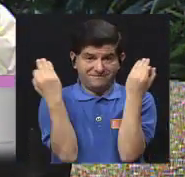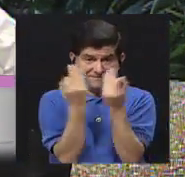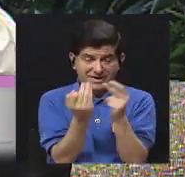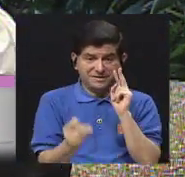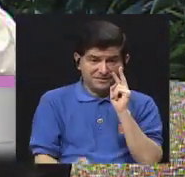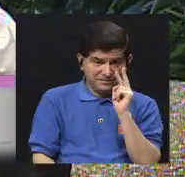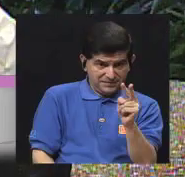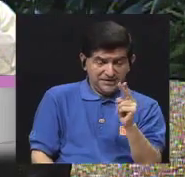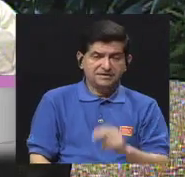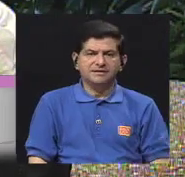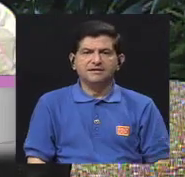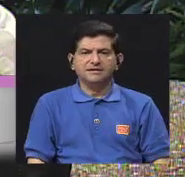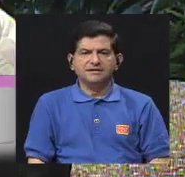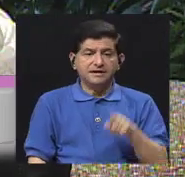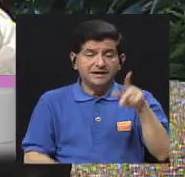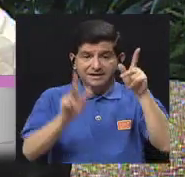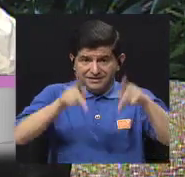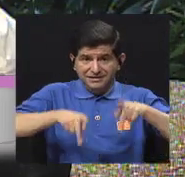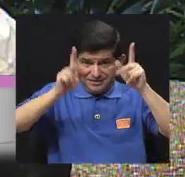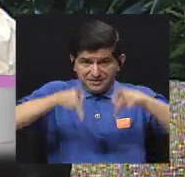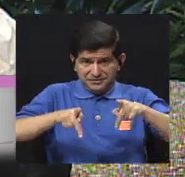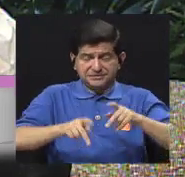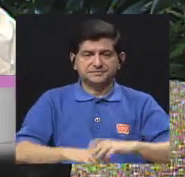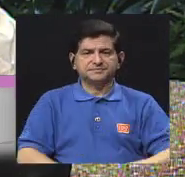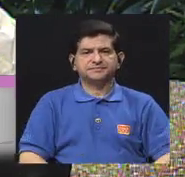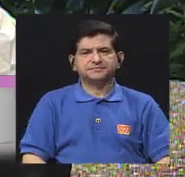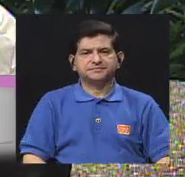vea en esa persona